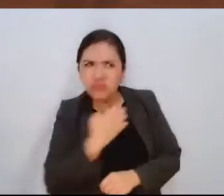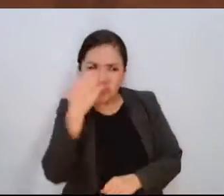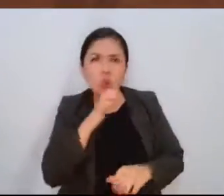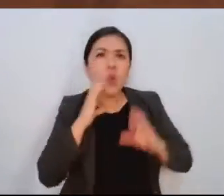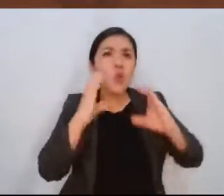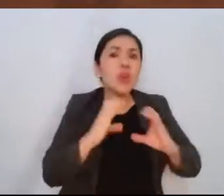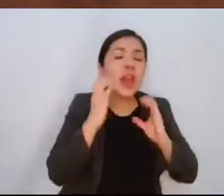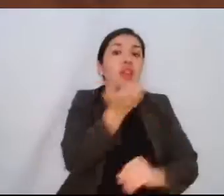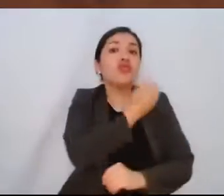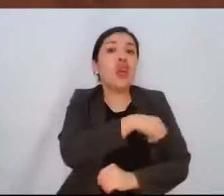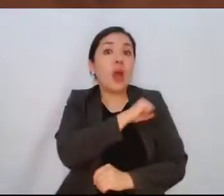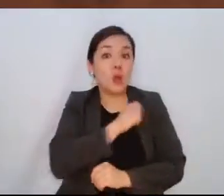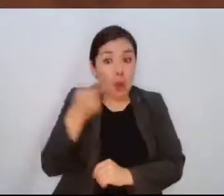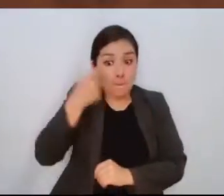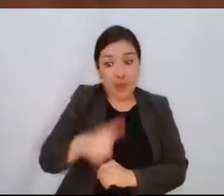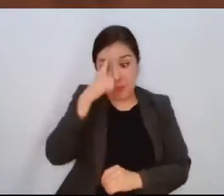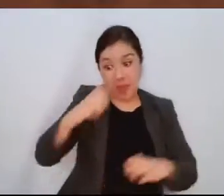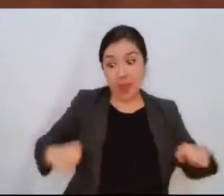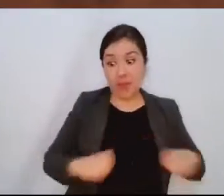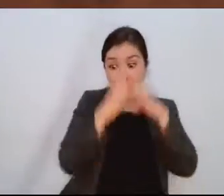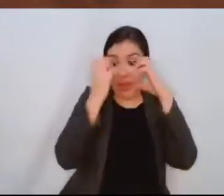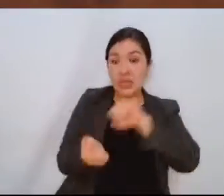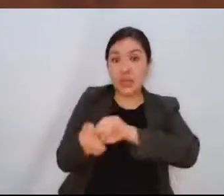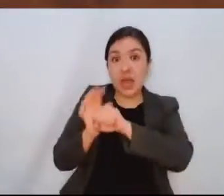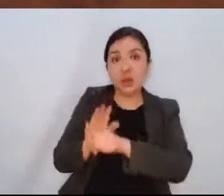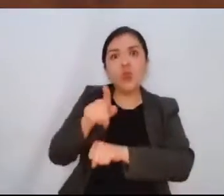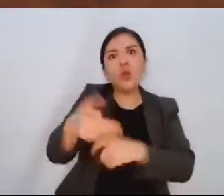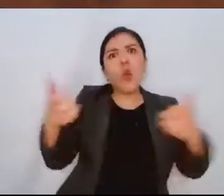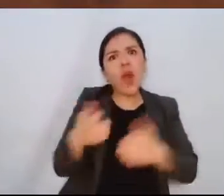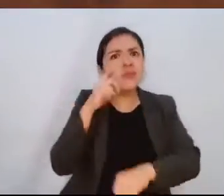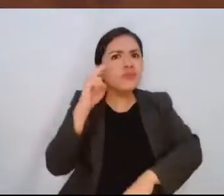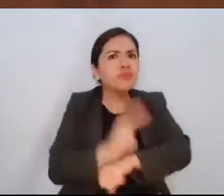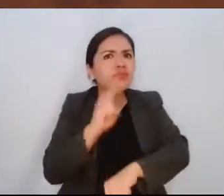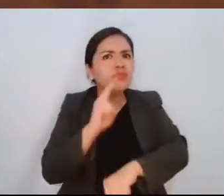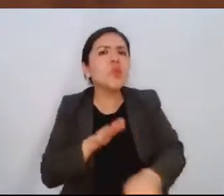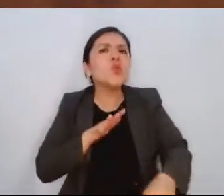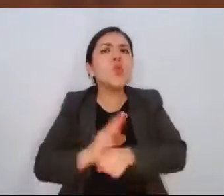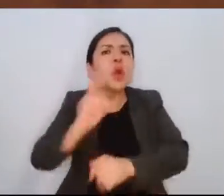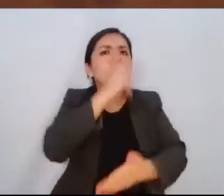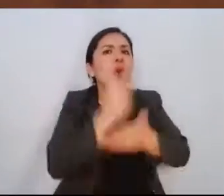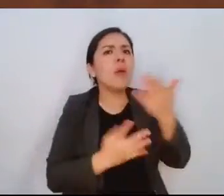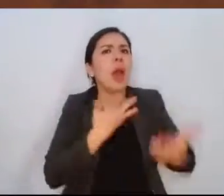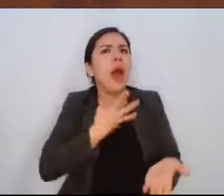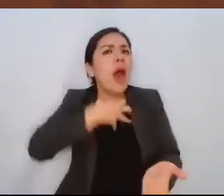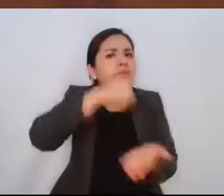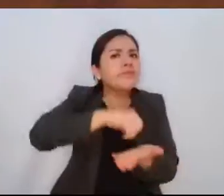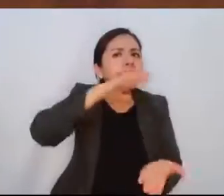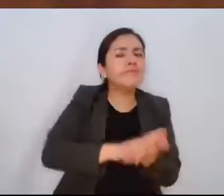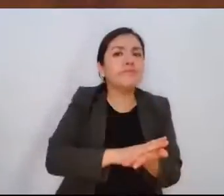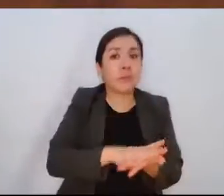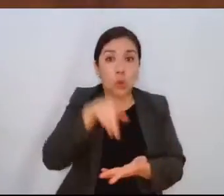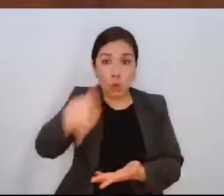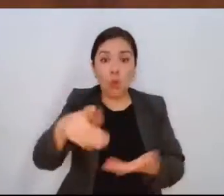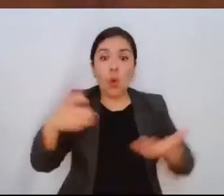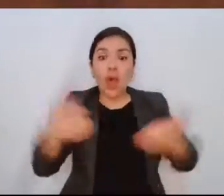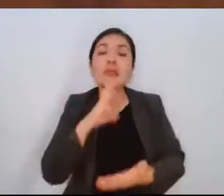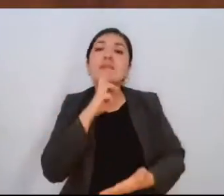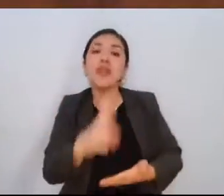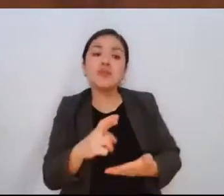dictadas en esta emergencia sanitaria y cuáles son los programas permanentes, así como sus resultados?